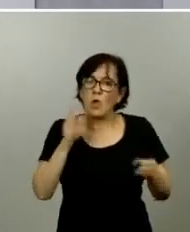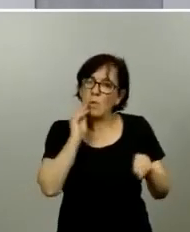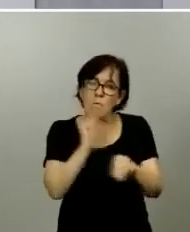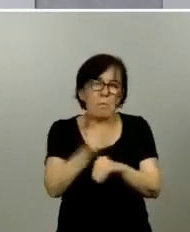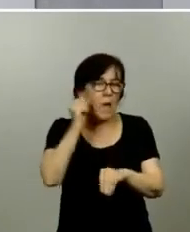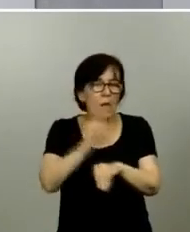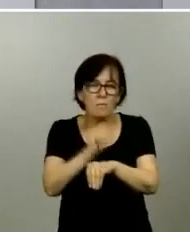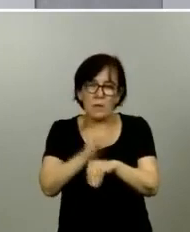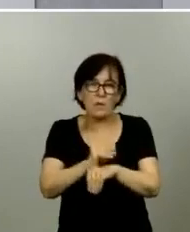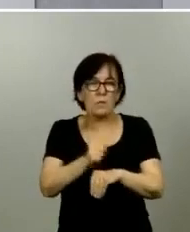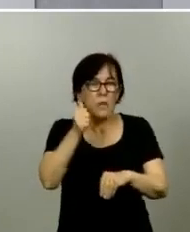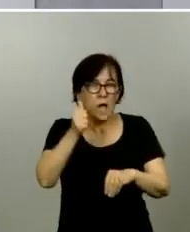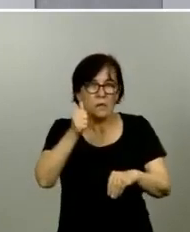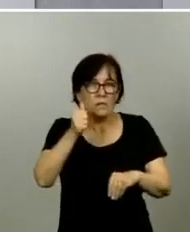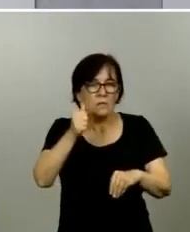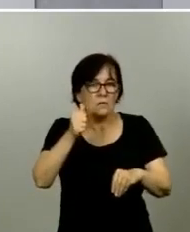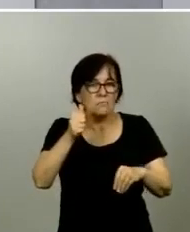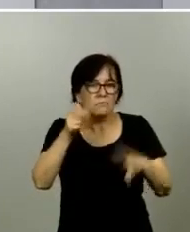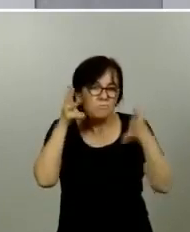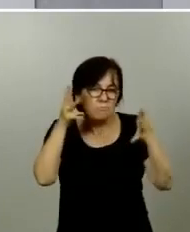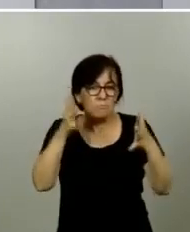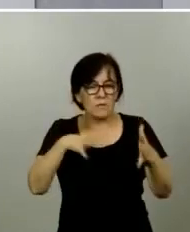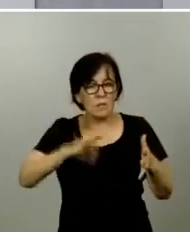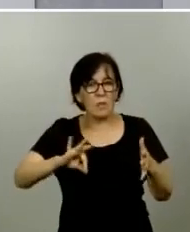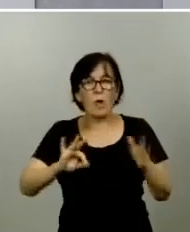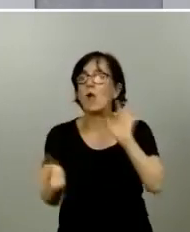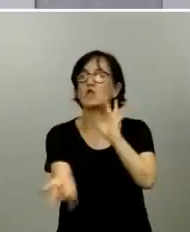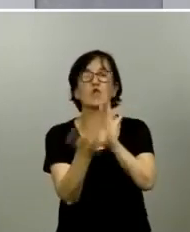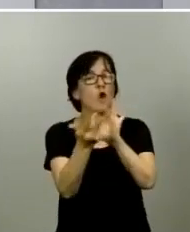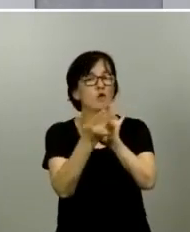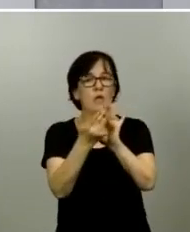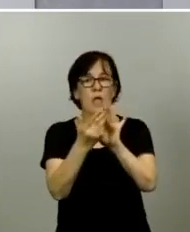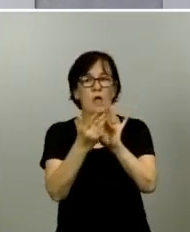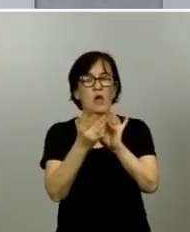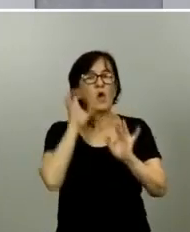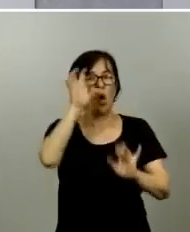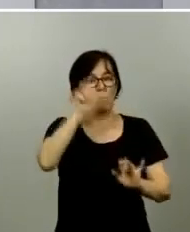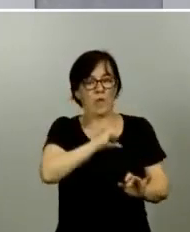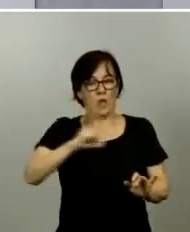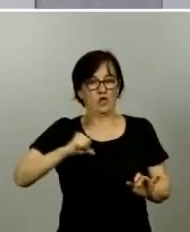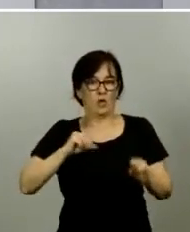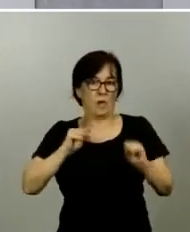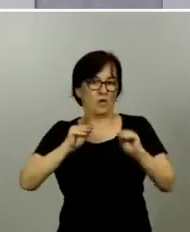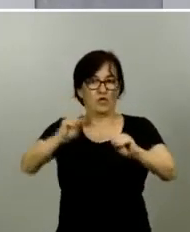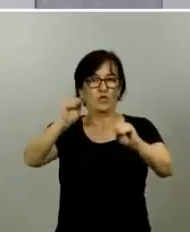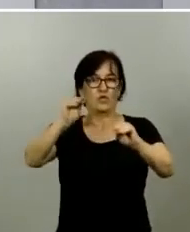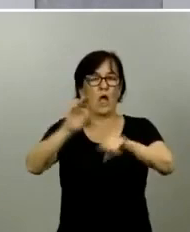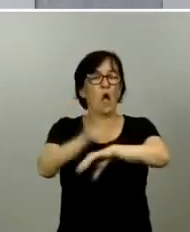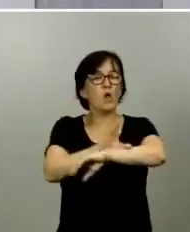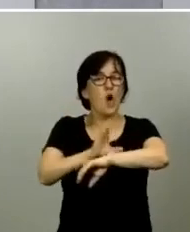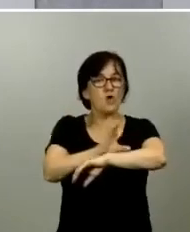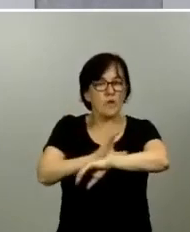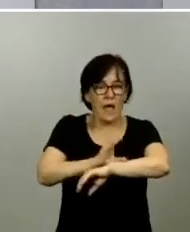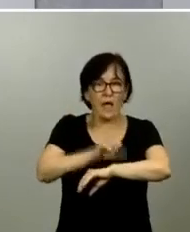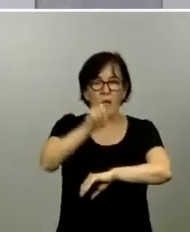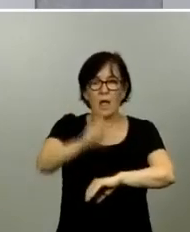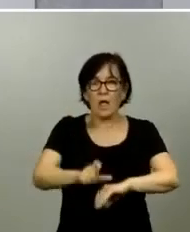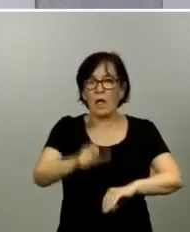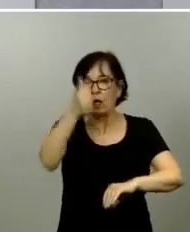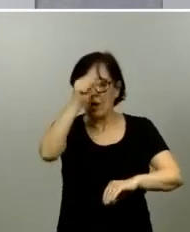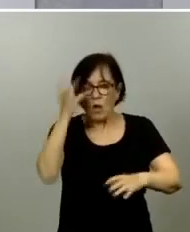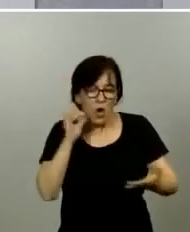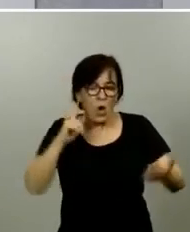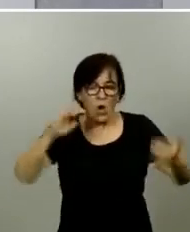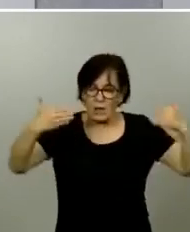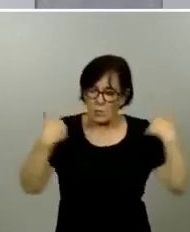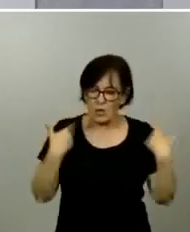conveniente si me permiten es que se pongan en contacto con la comunidad autónoma correspondiente con el consejero o con los responsables sanitarios